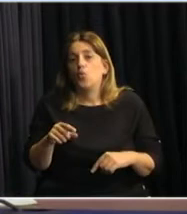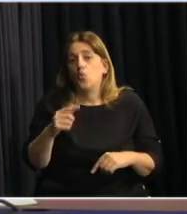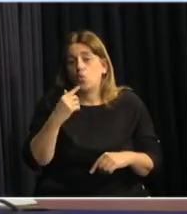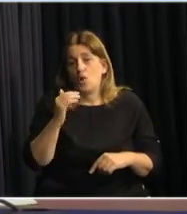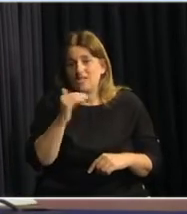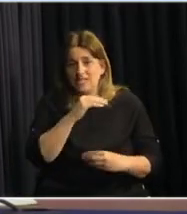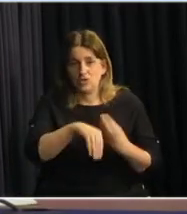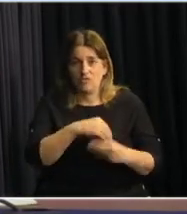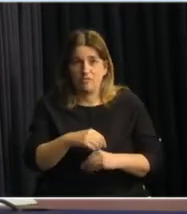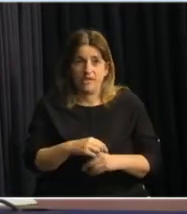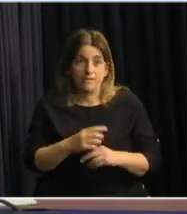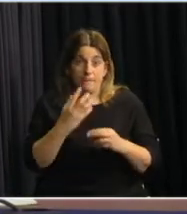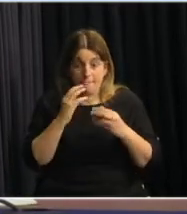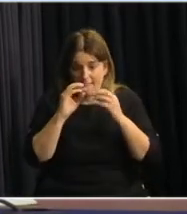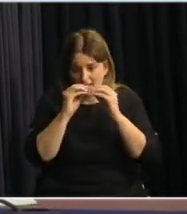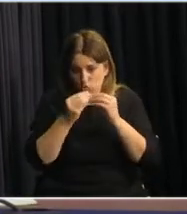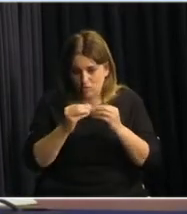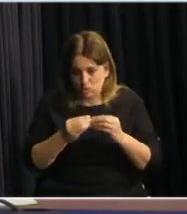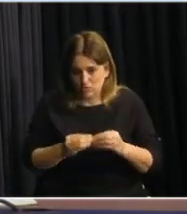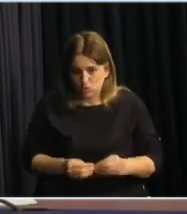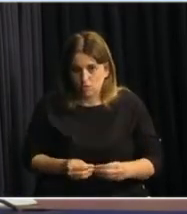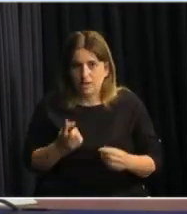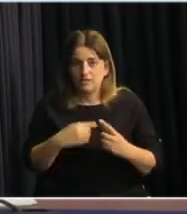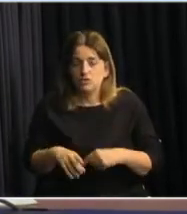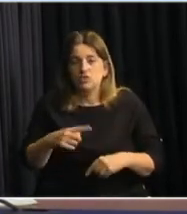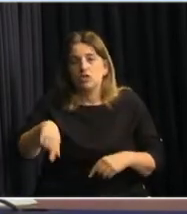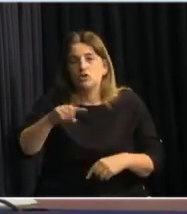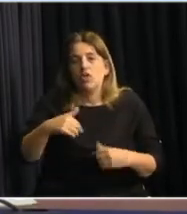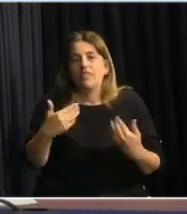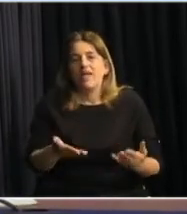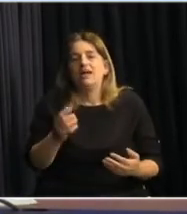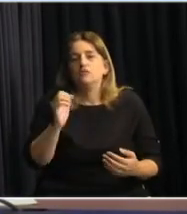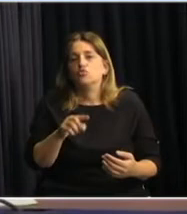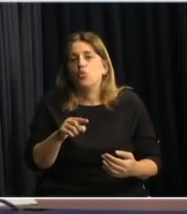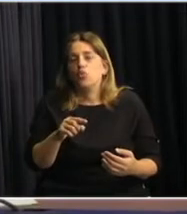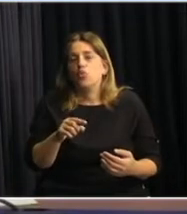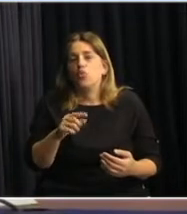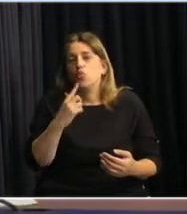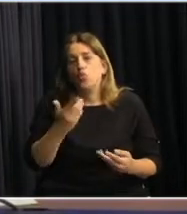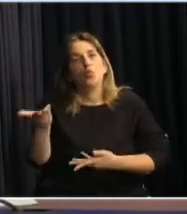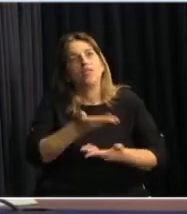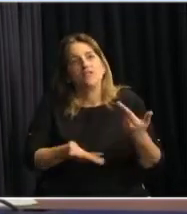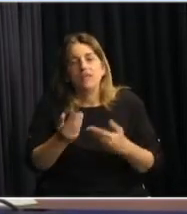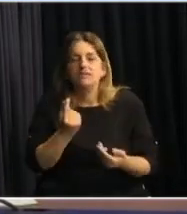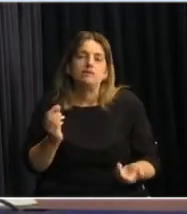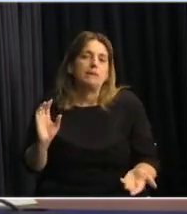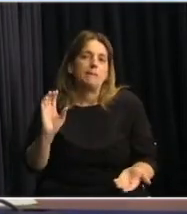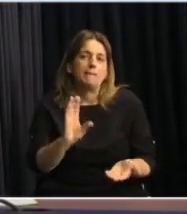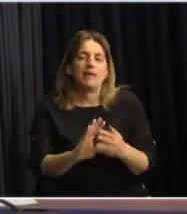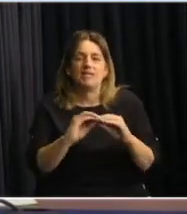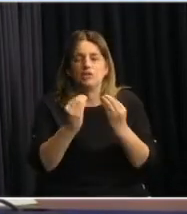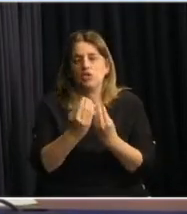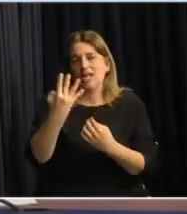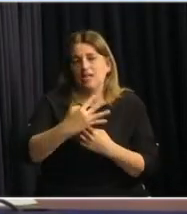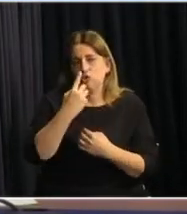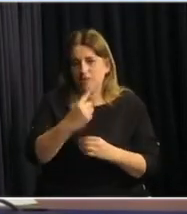si sumamos todos esos rubros es que recibe una transferencia monetaria de unos